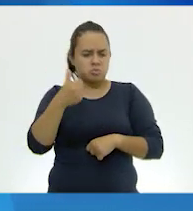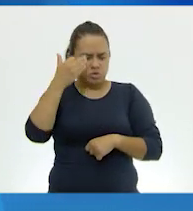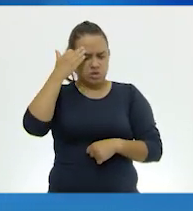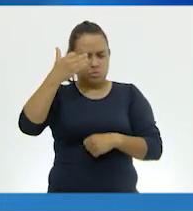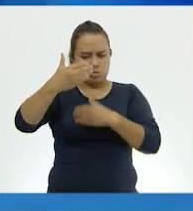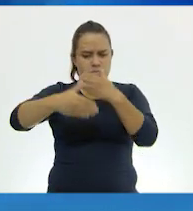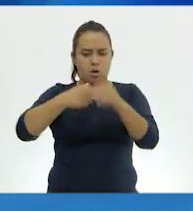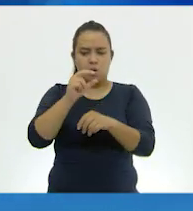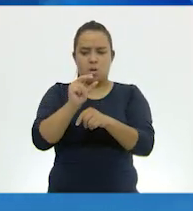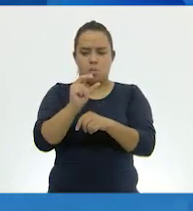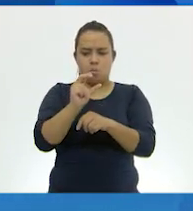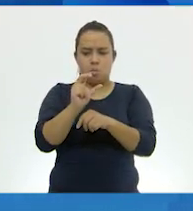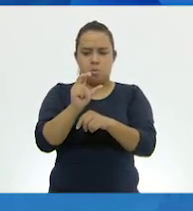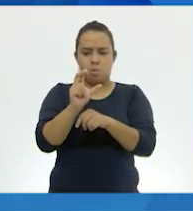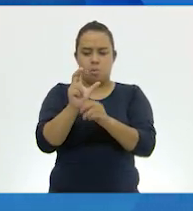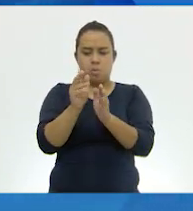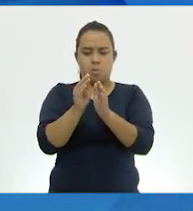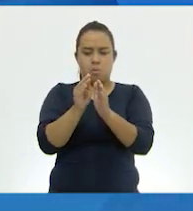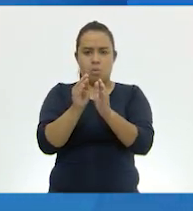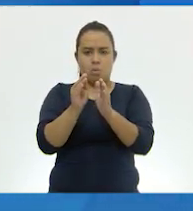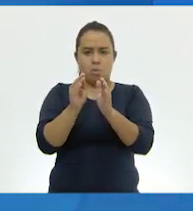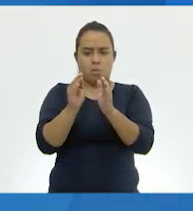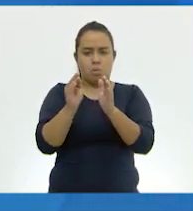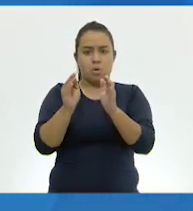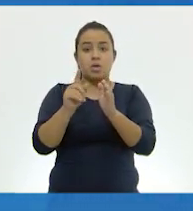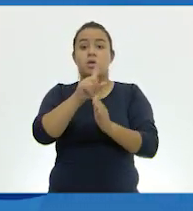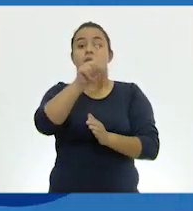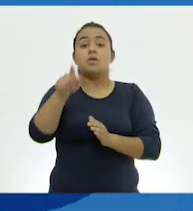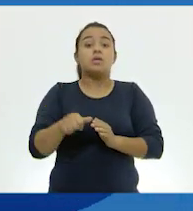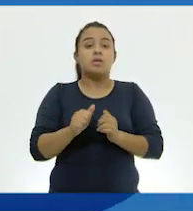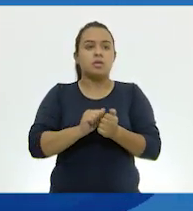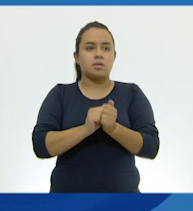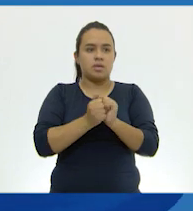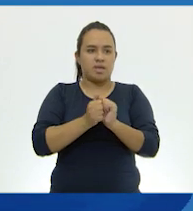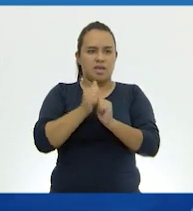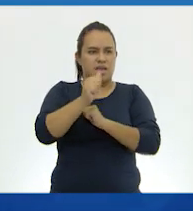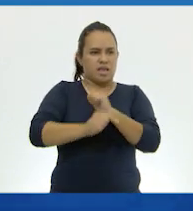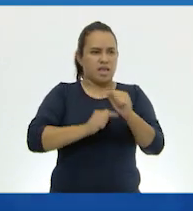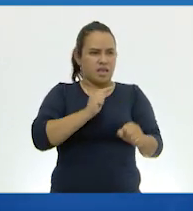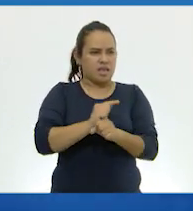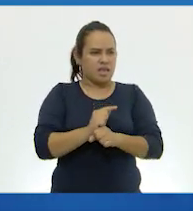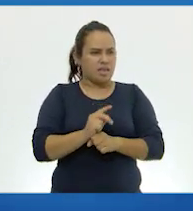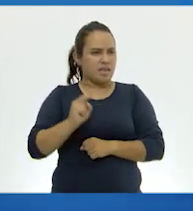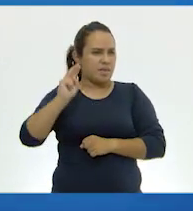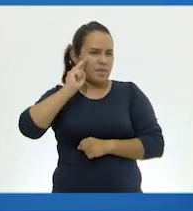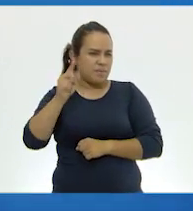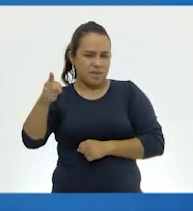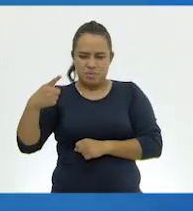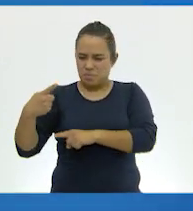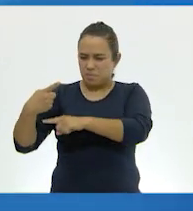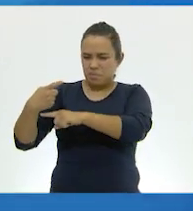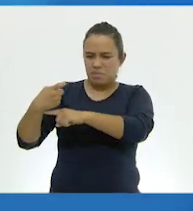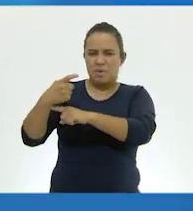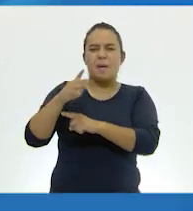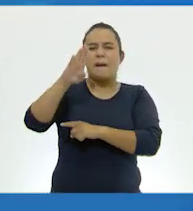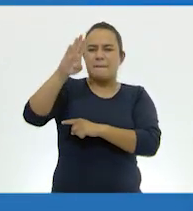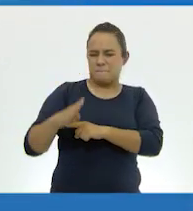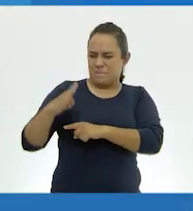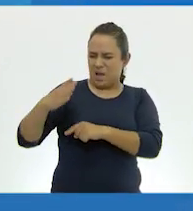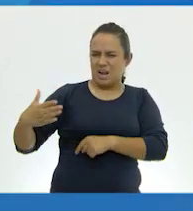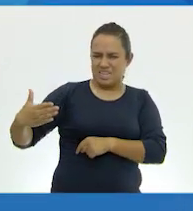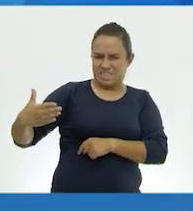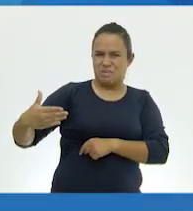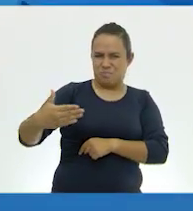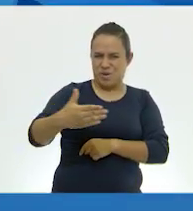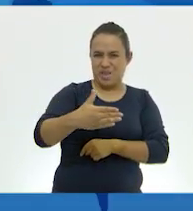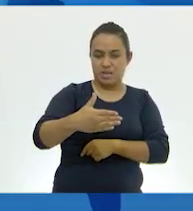empiezan a crecer y se vuelven estos animalitos de aquí, que parecen como pececitos, ¿verdad?